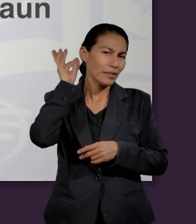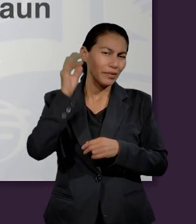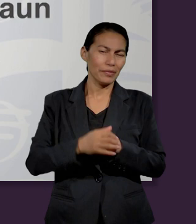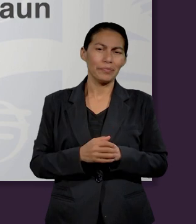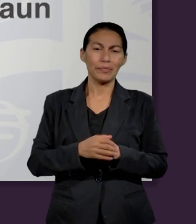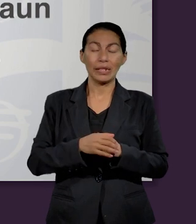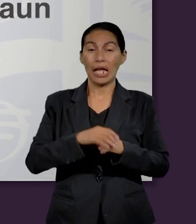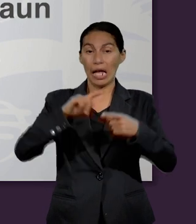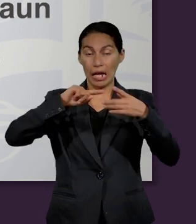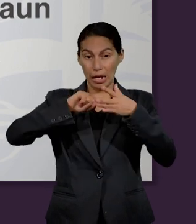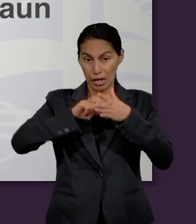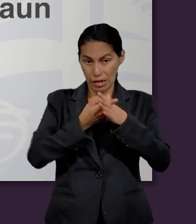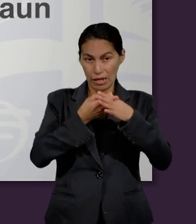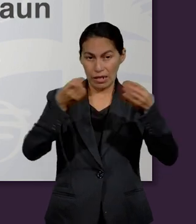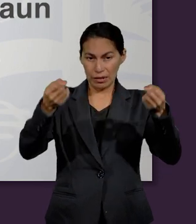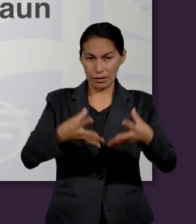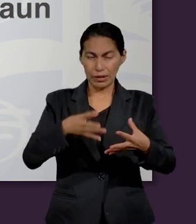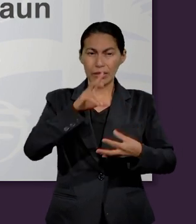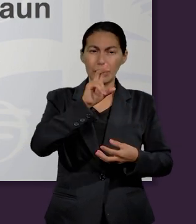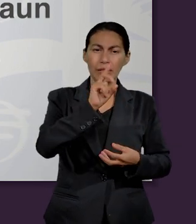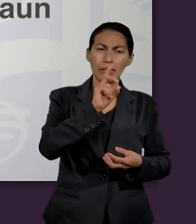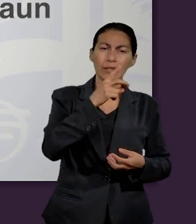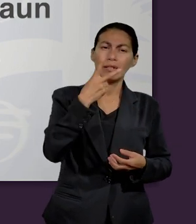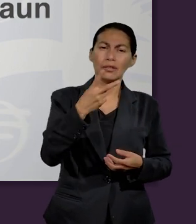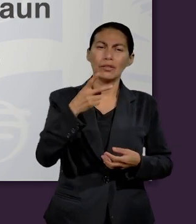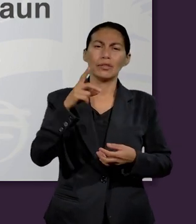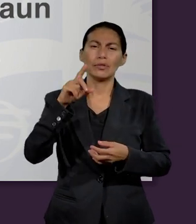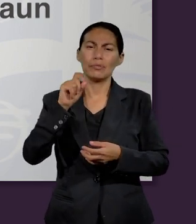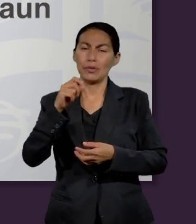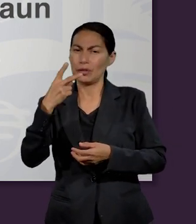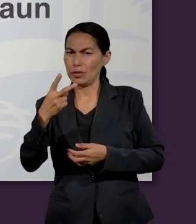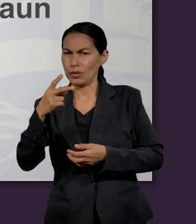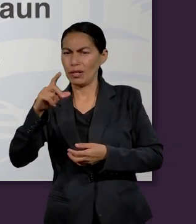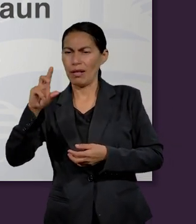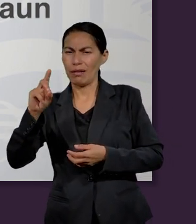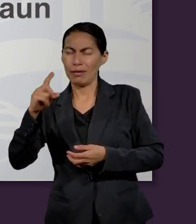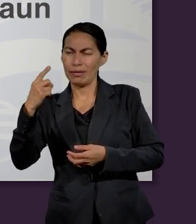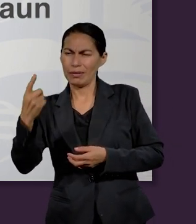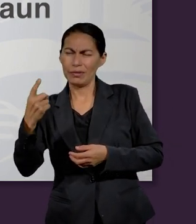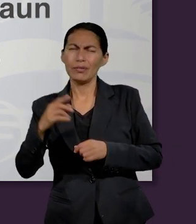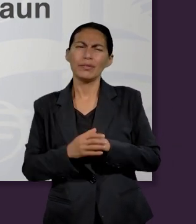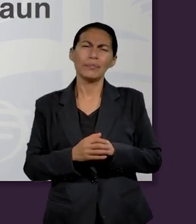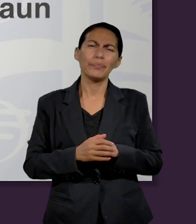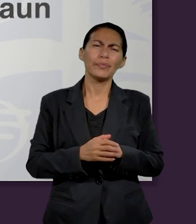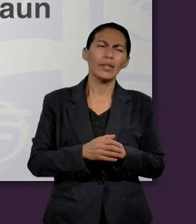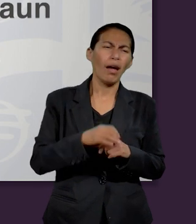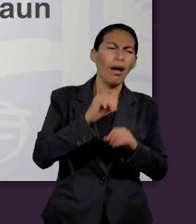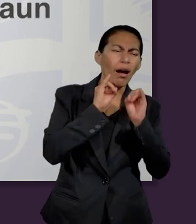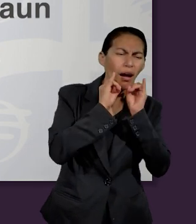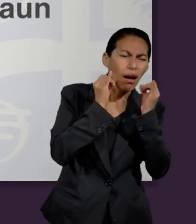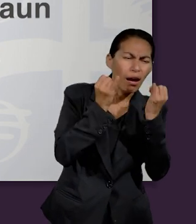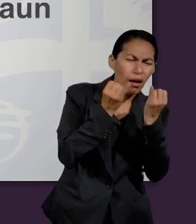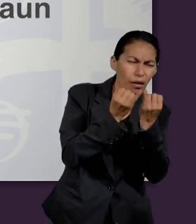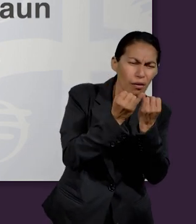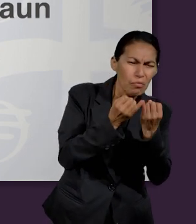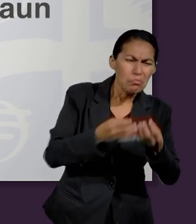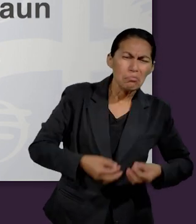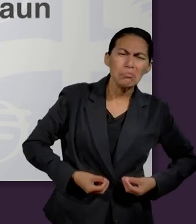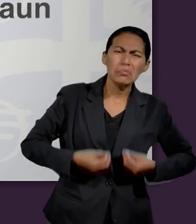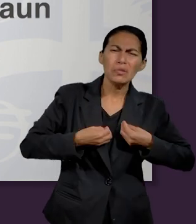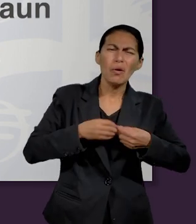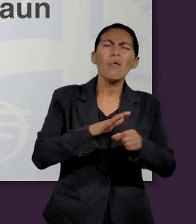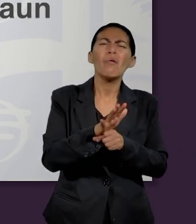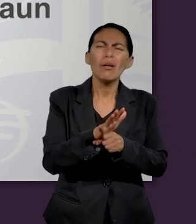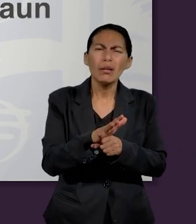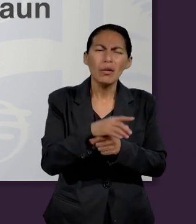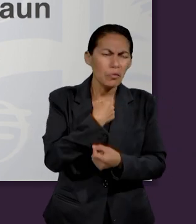leyendo Génesis 32 22 al 31 ¿qué ocurrió aquí con Jacob y